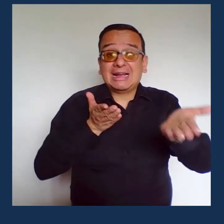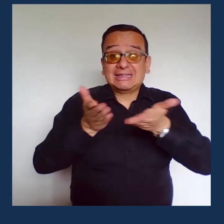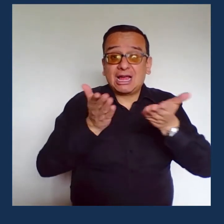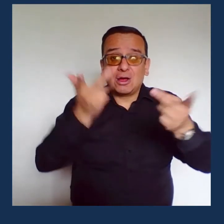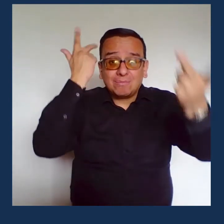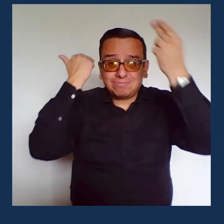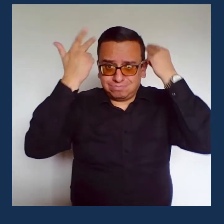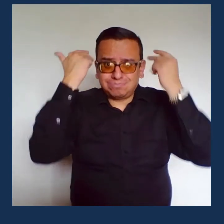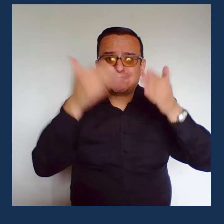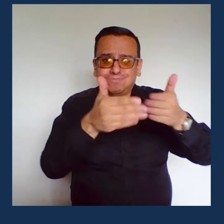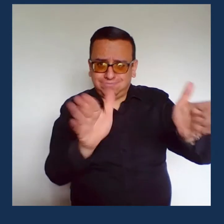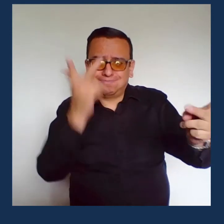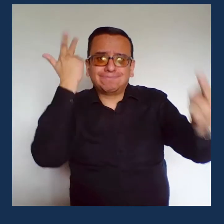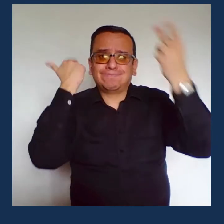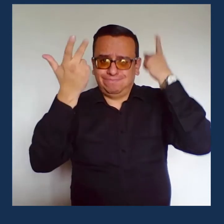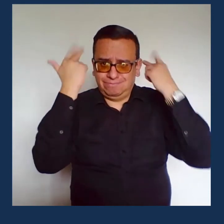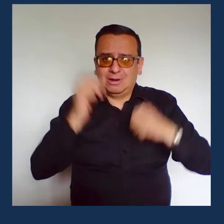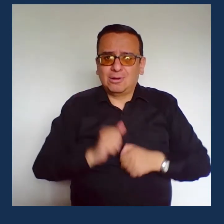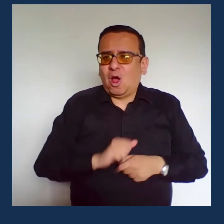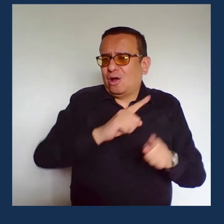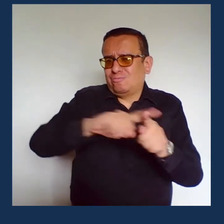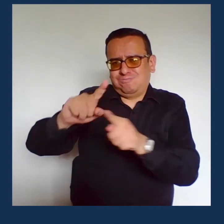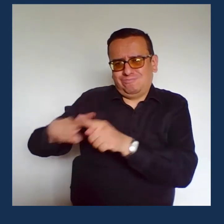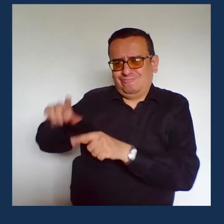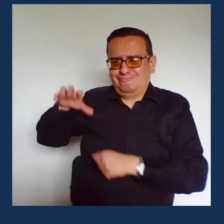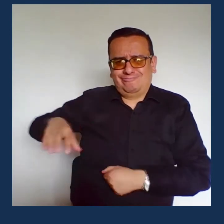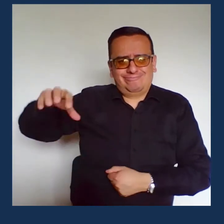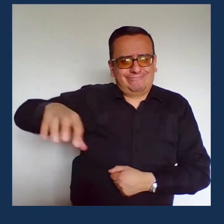Servicios de peluquería Entre otros